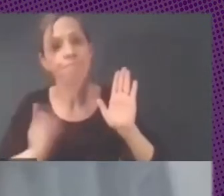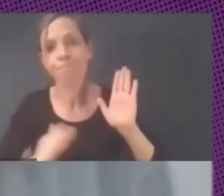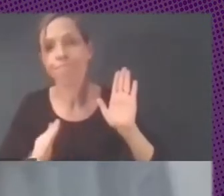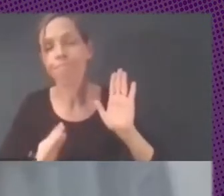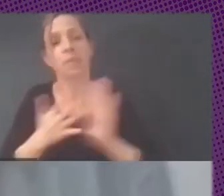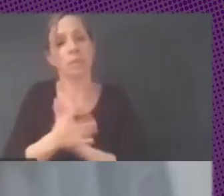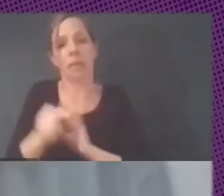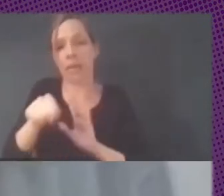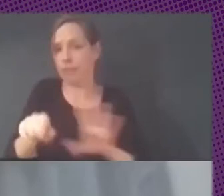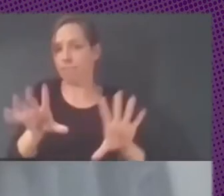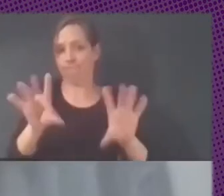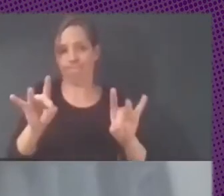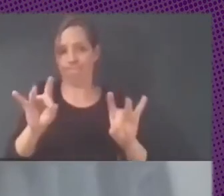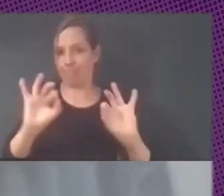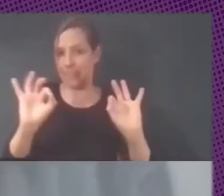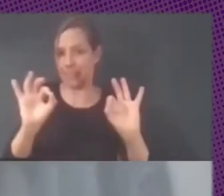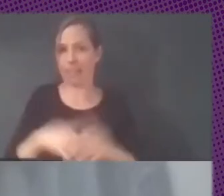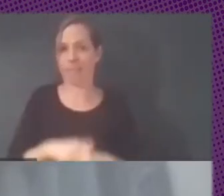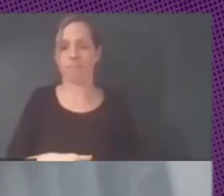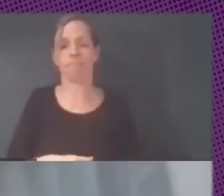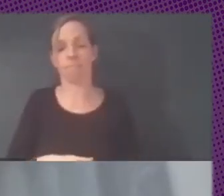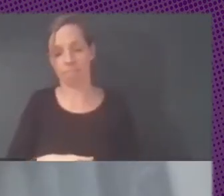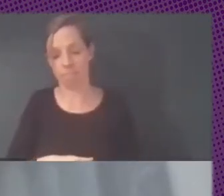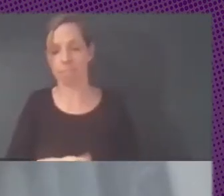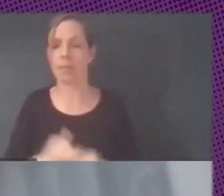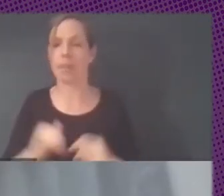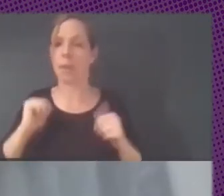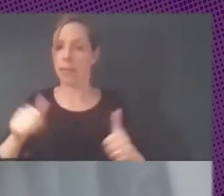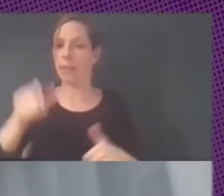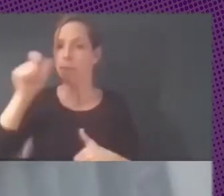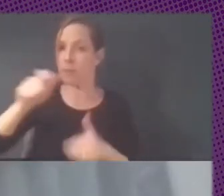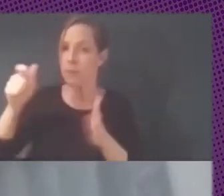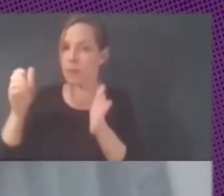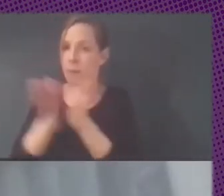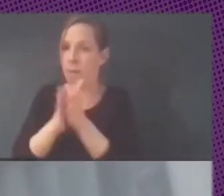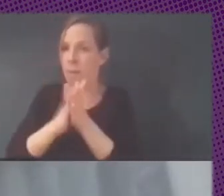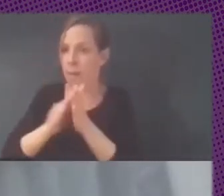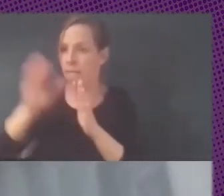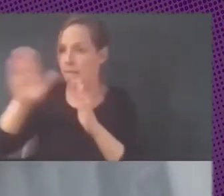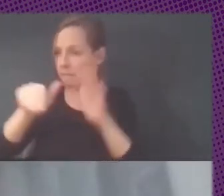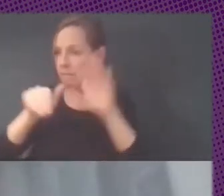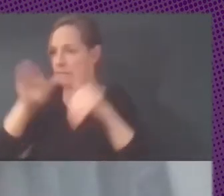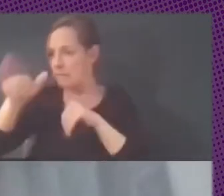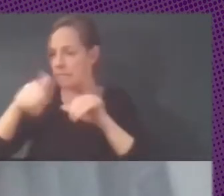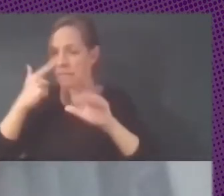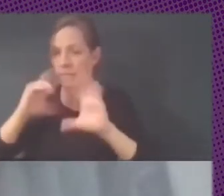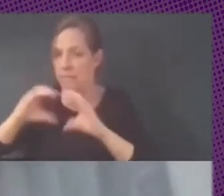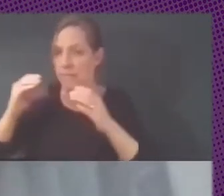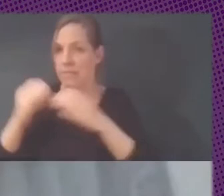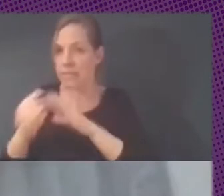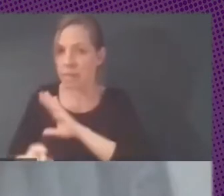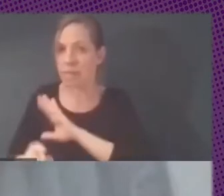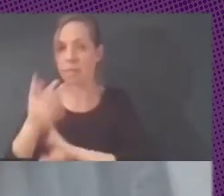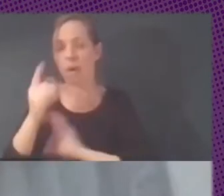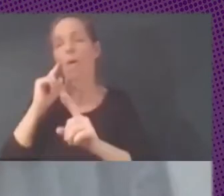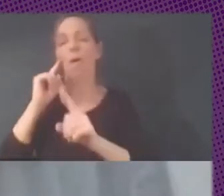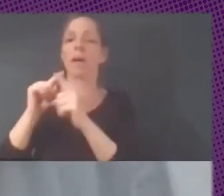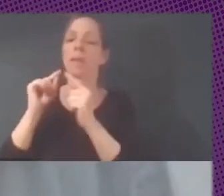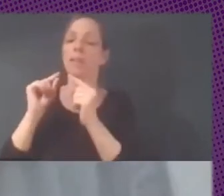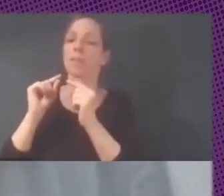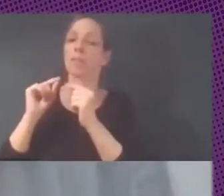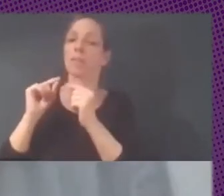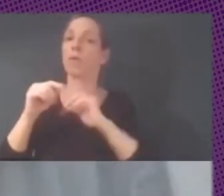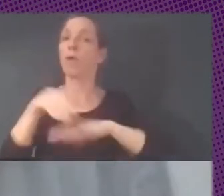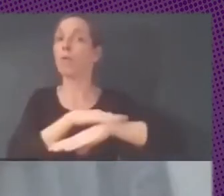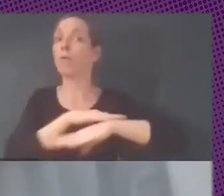empezamos a juntar gente, compañeros, y empezamos a participar de las discusiones del programa de gobierno